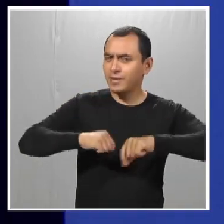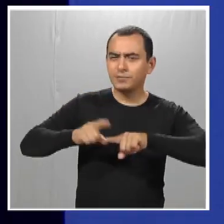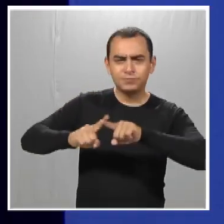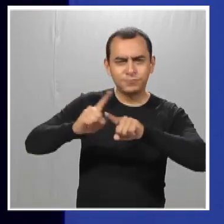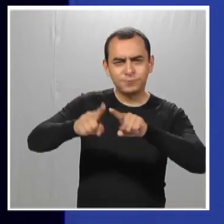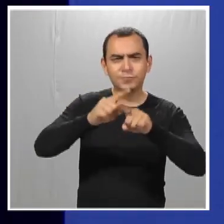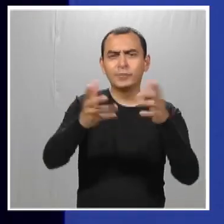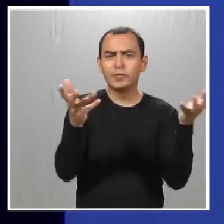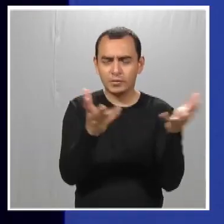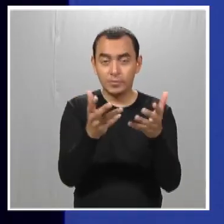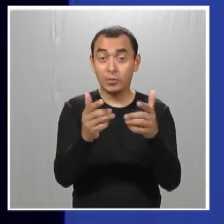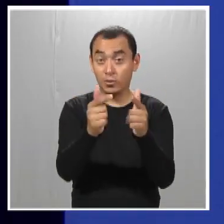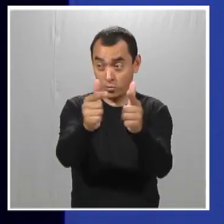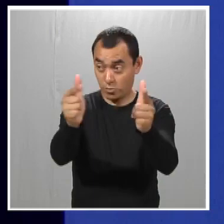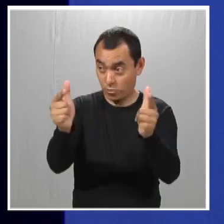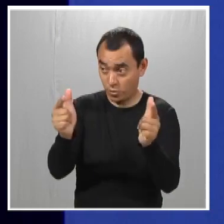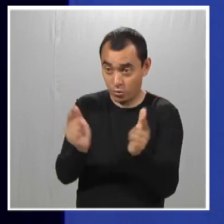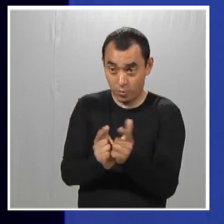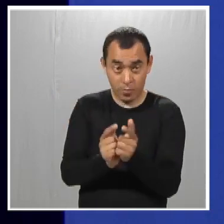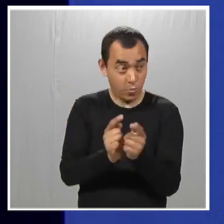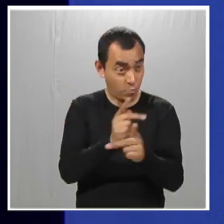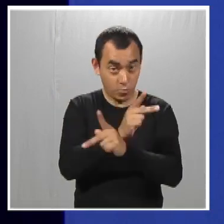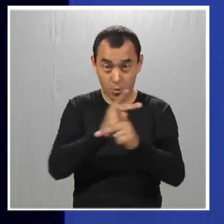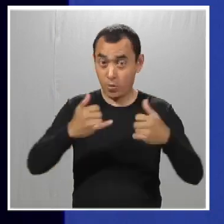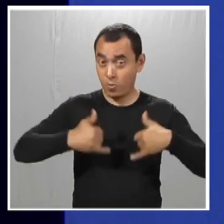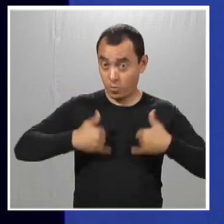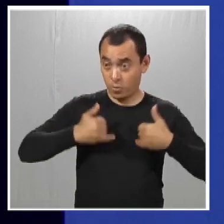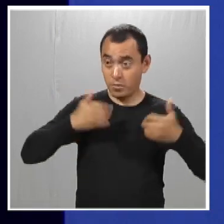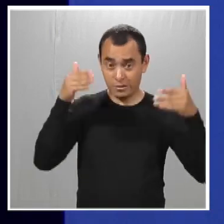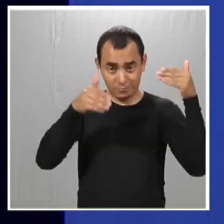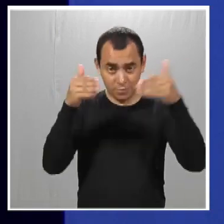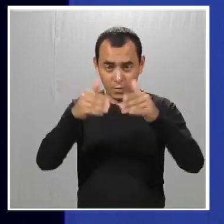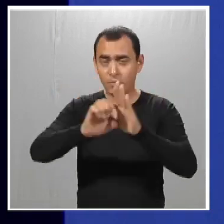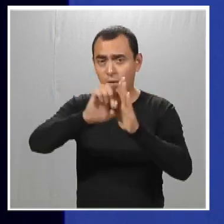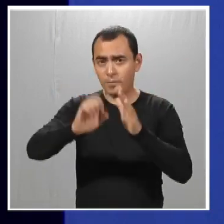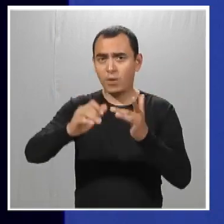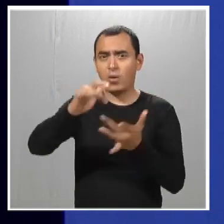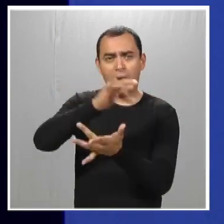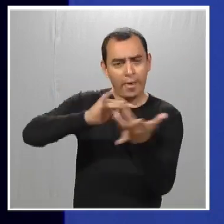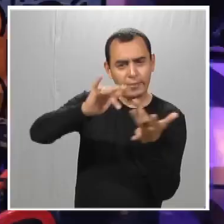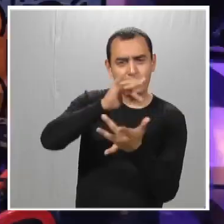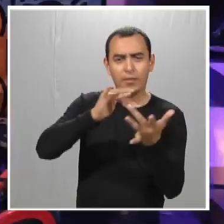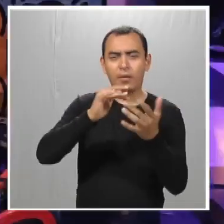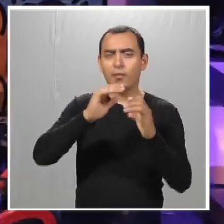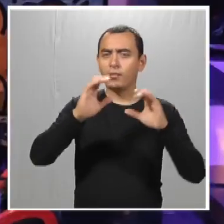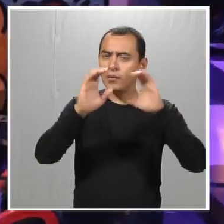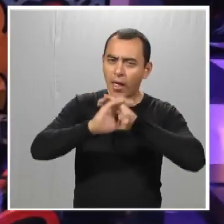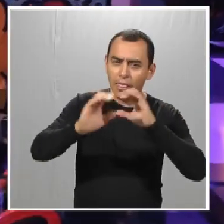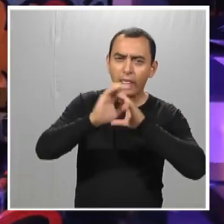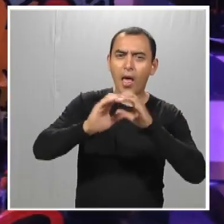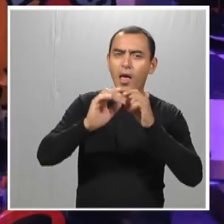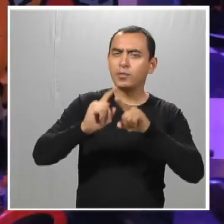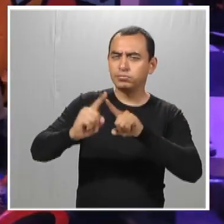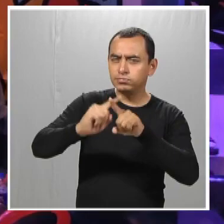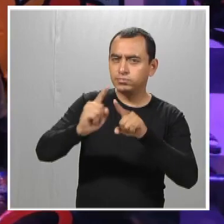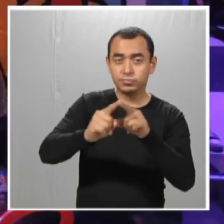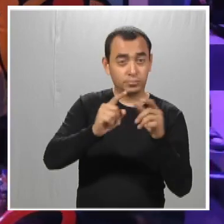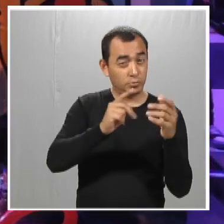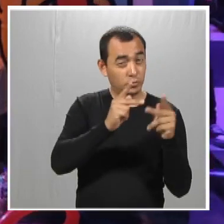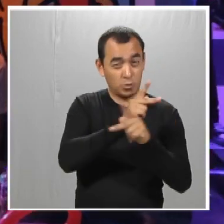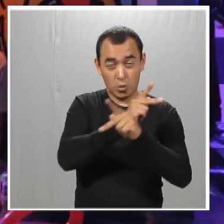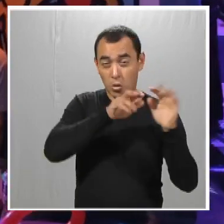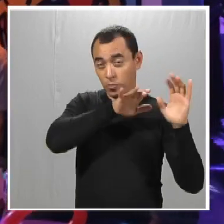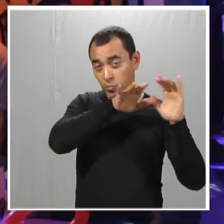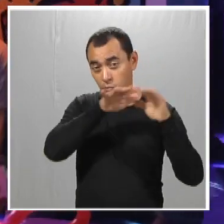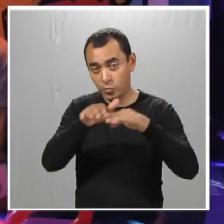Tenemos las actividades grupales donde todos los chicos van, por ejemplo, nos vamos de antro, nos vamos de karaoke, ahí van